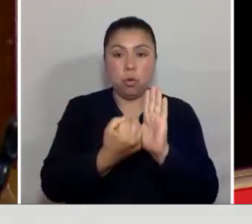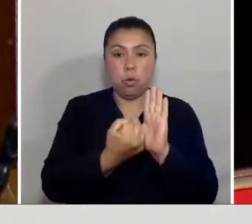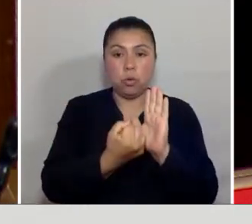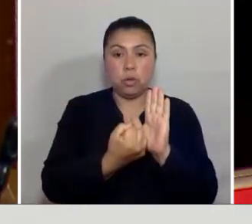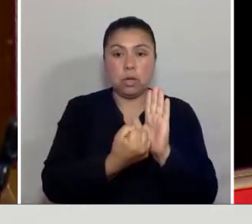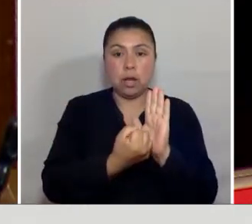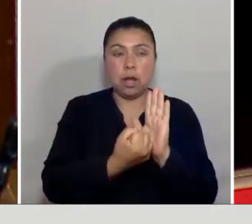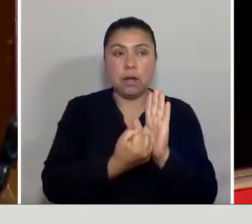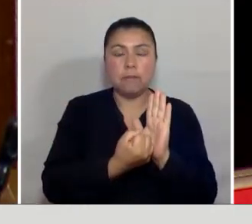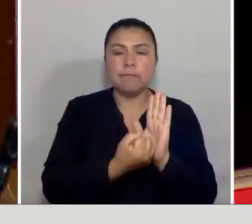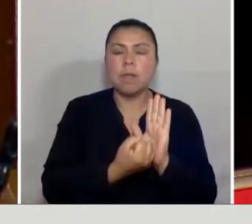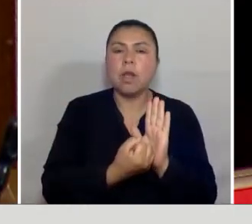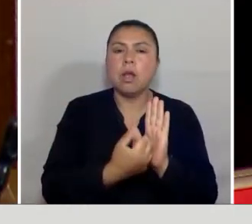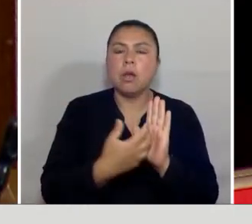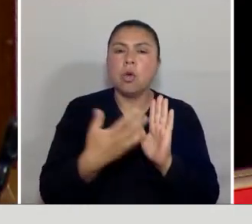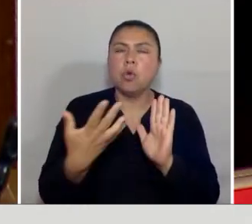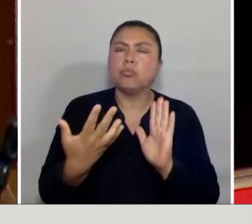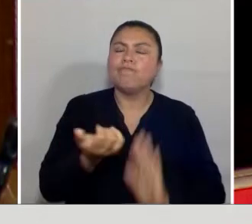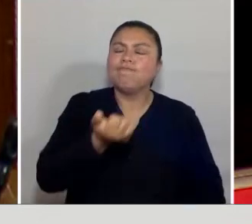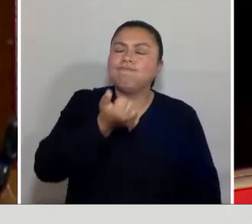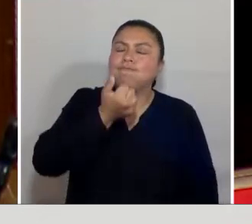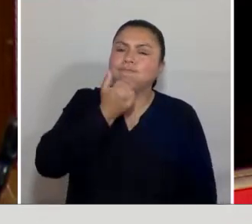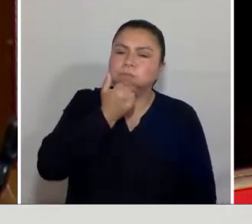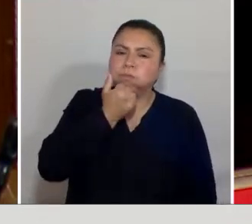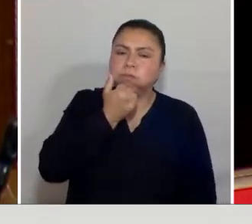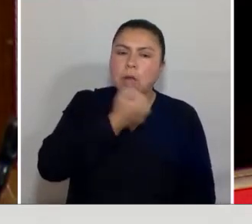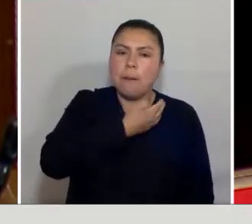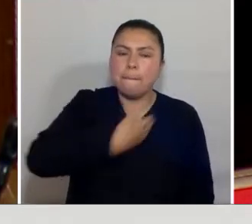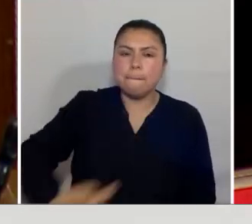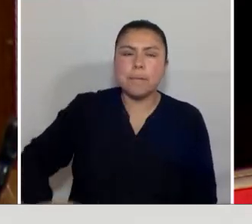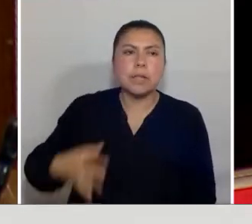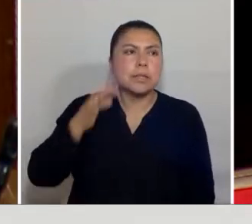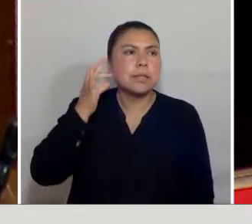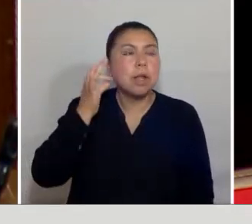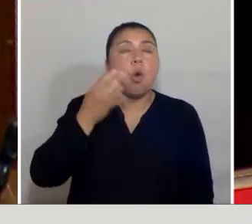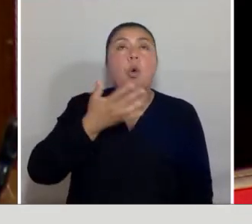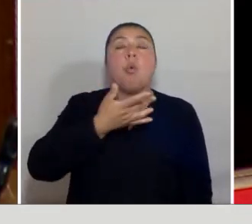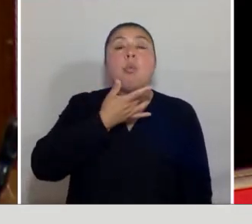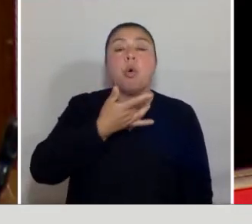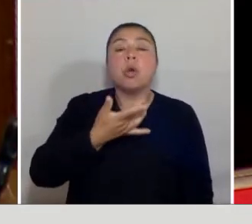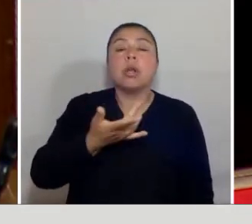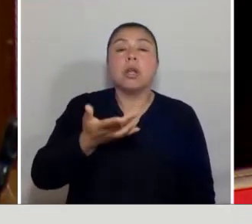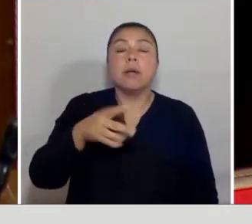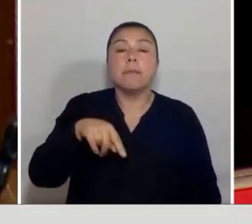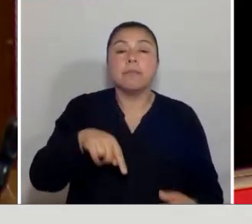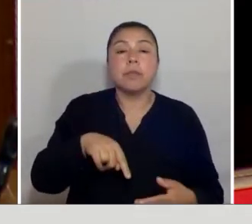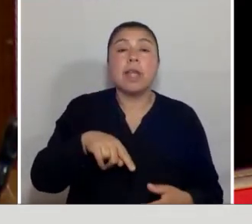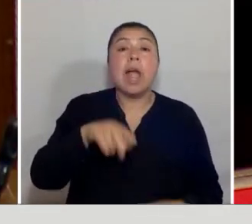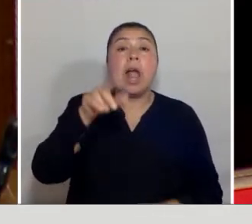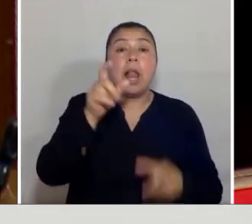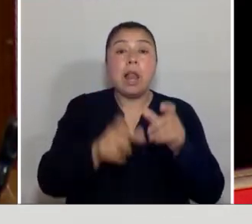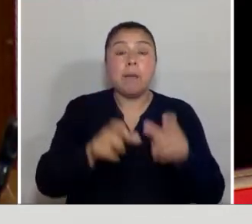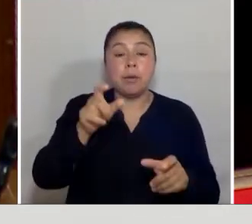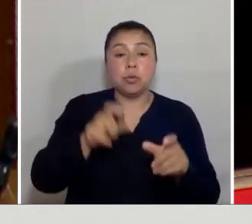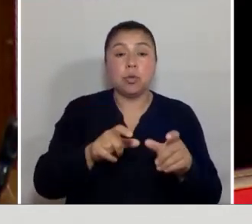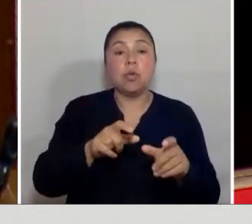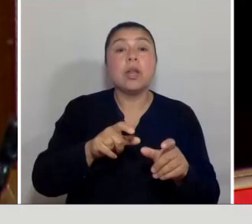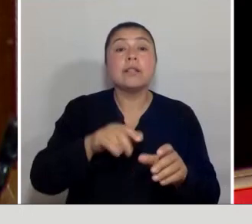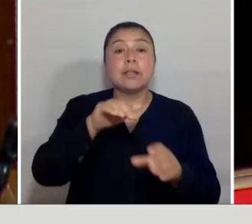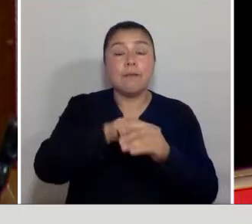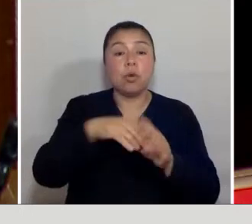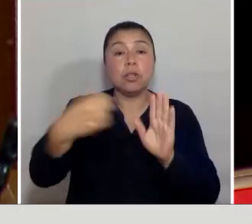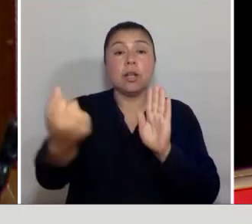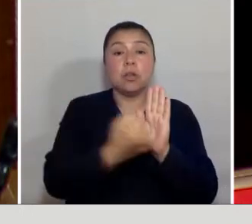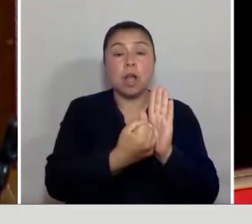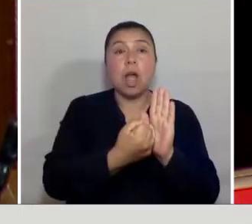tremendamente equivocados, Presidenta. Porque lo cierto es que quienes votan por la opción en contra están